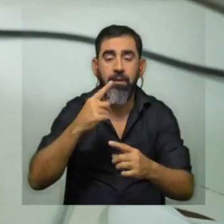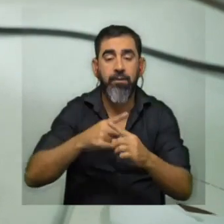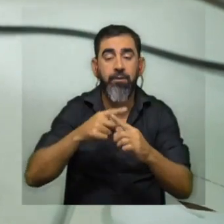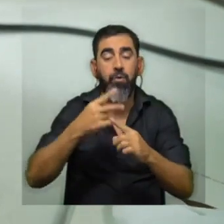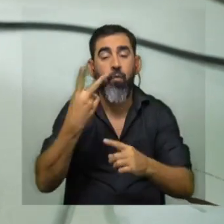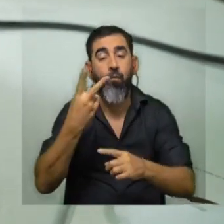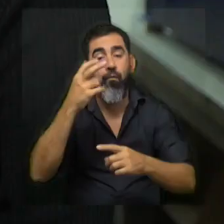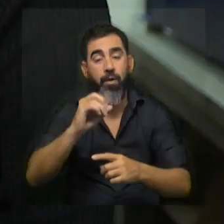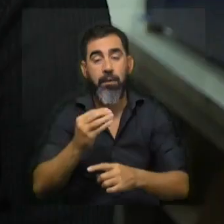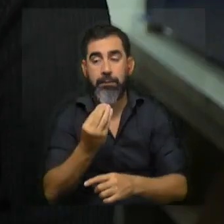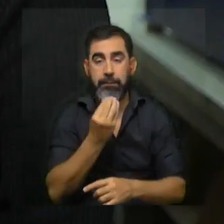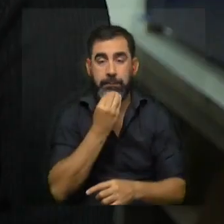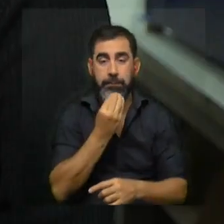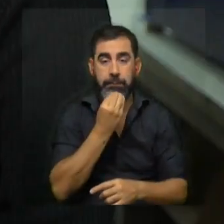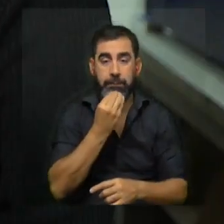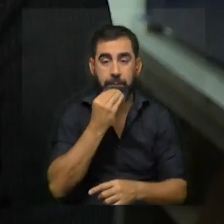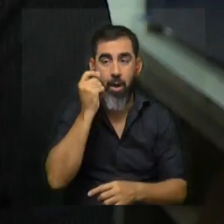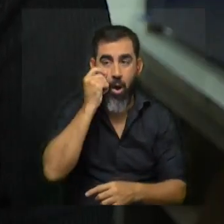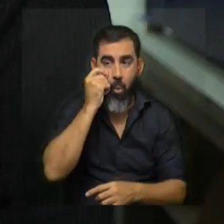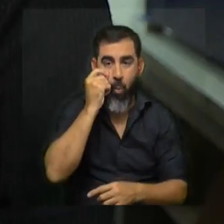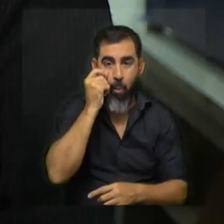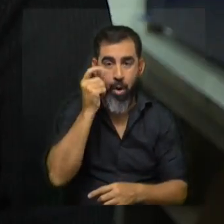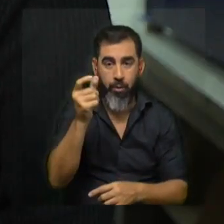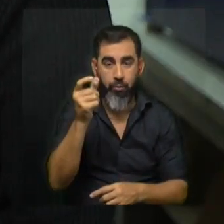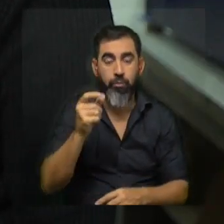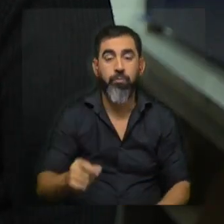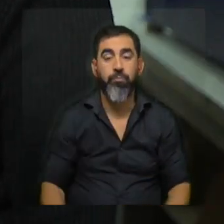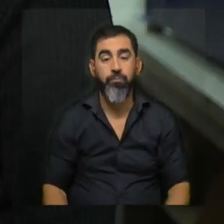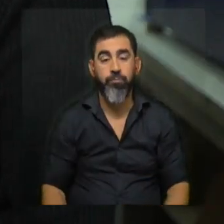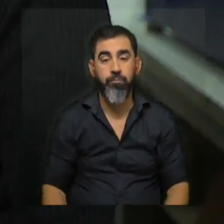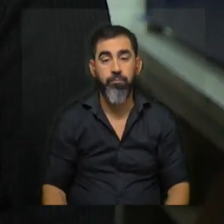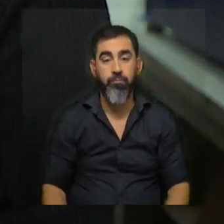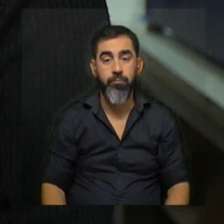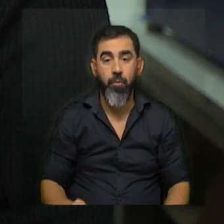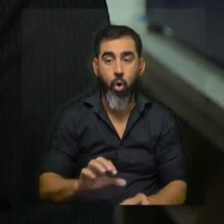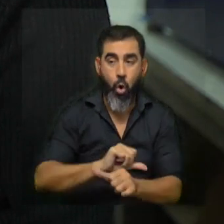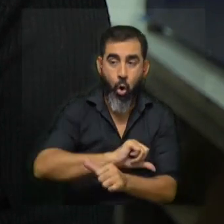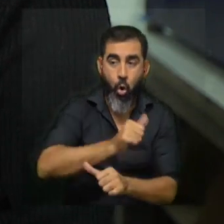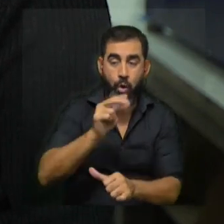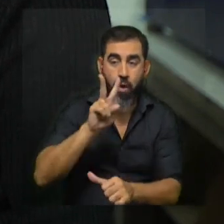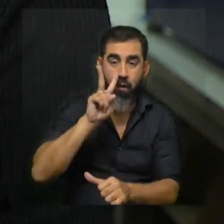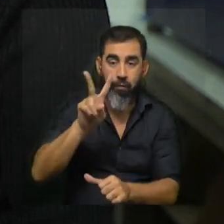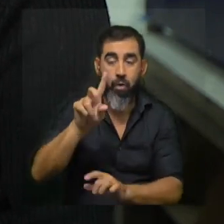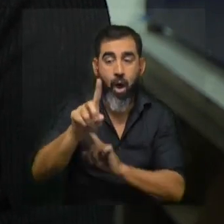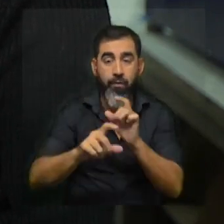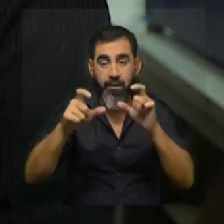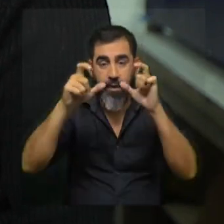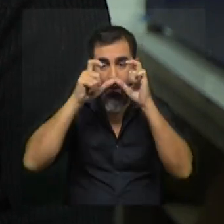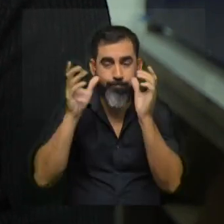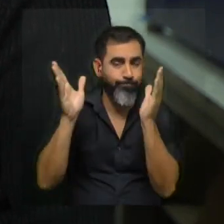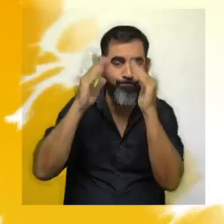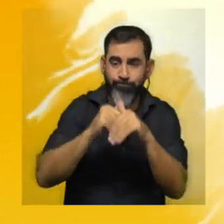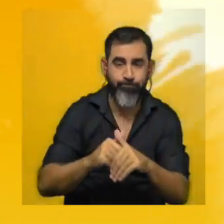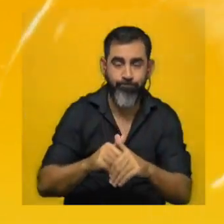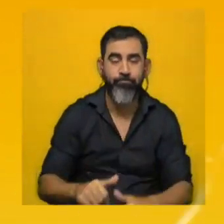disimula muchos aumentos y logra visiones que a veces con el anteojo no se pueden